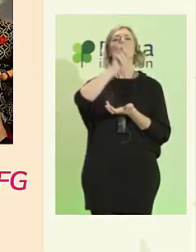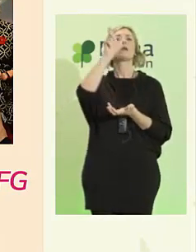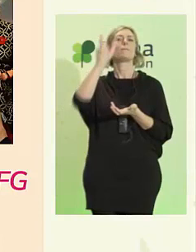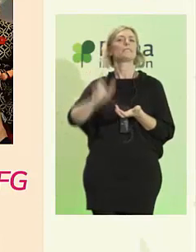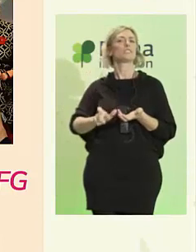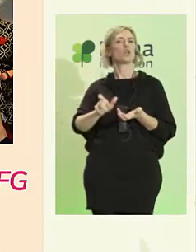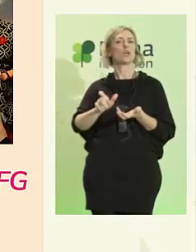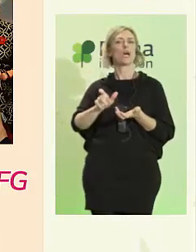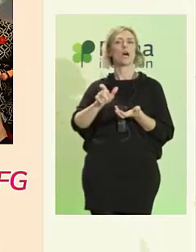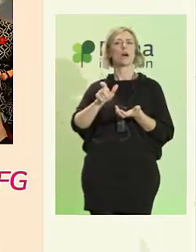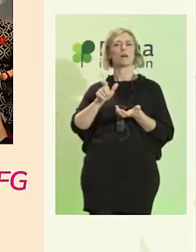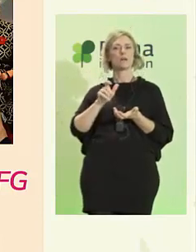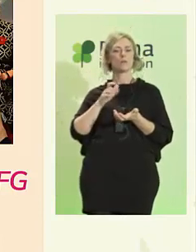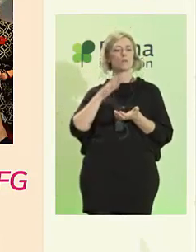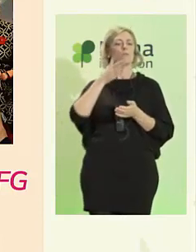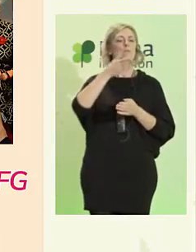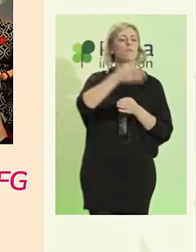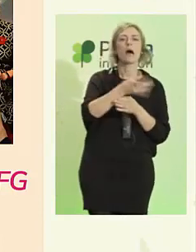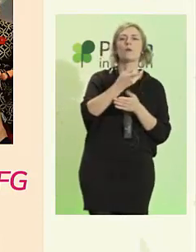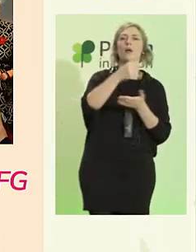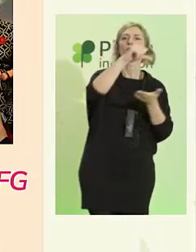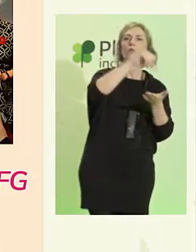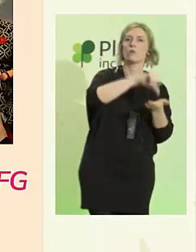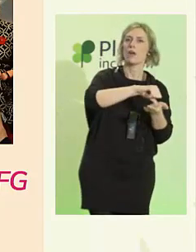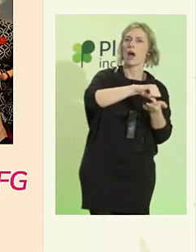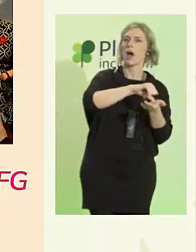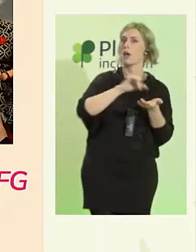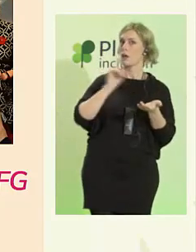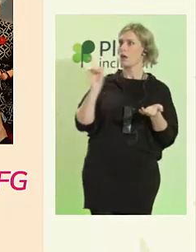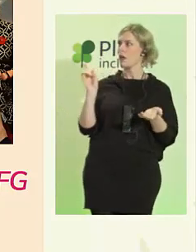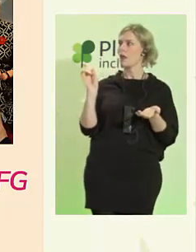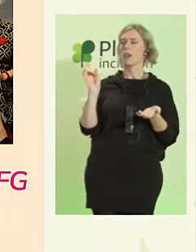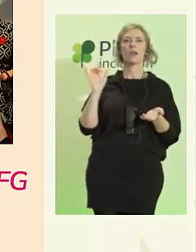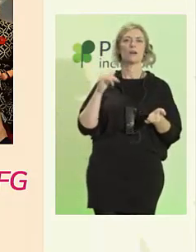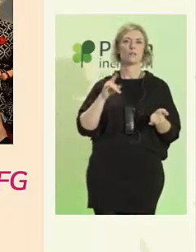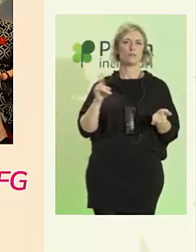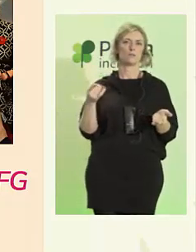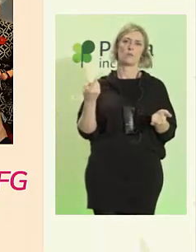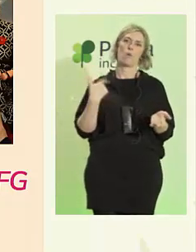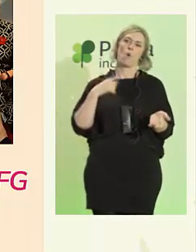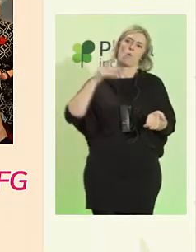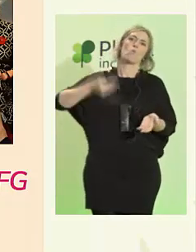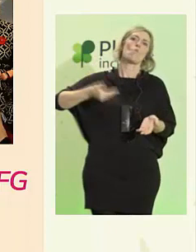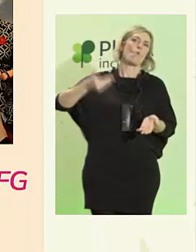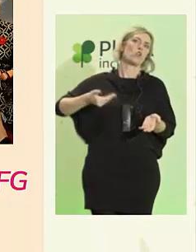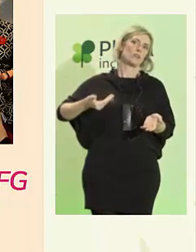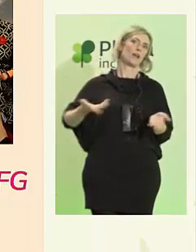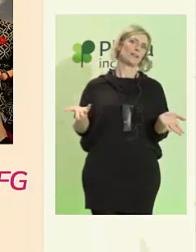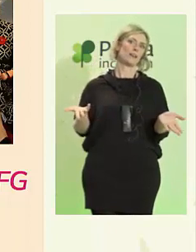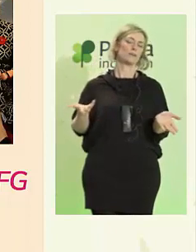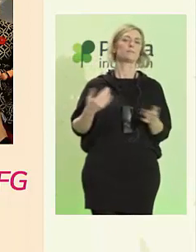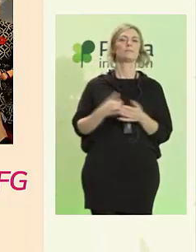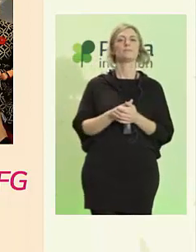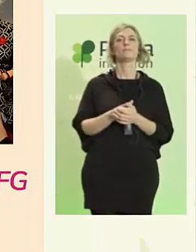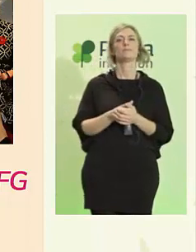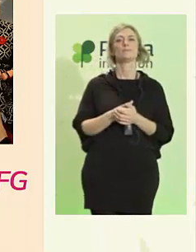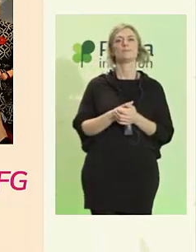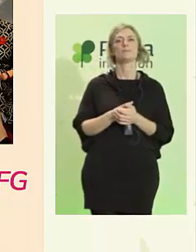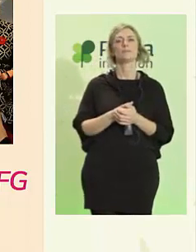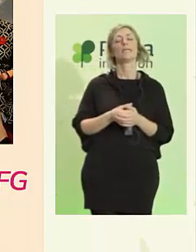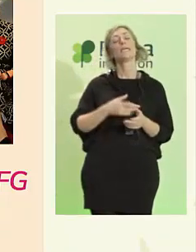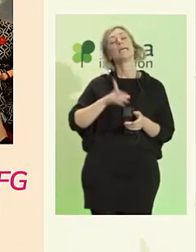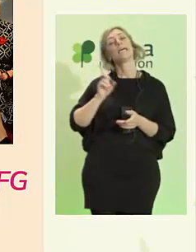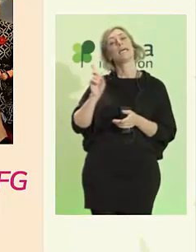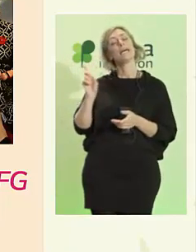halago para ese municipio y Doncaster ahora mismo es una ciudad. Pues Glyn Butcher forma